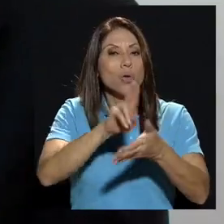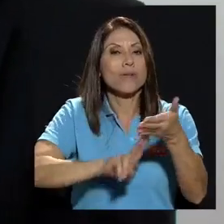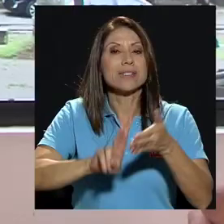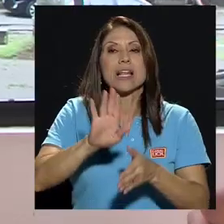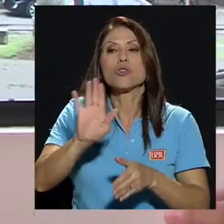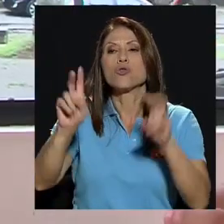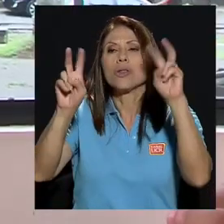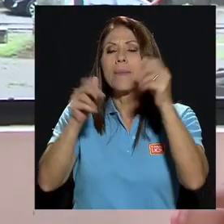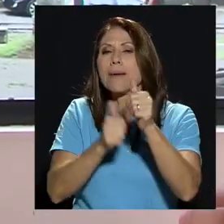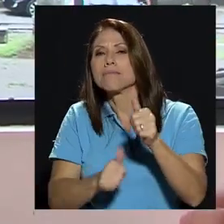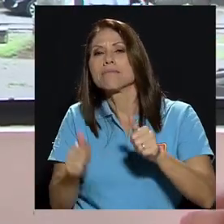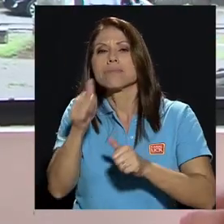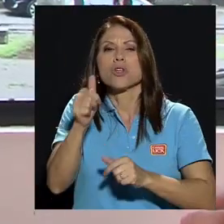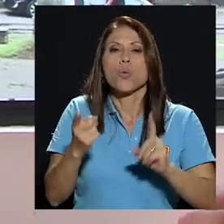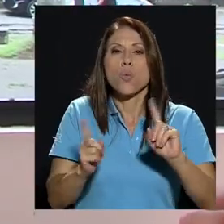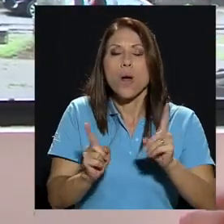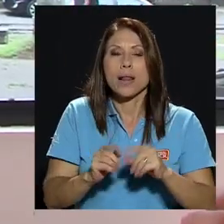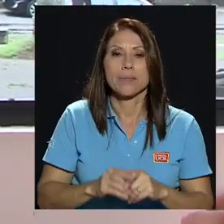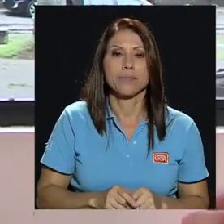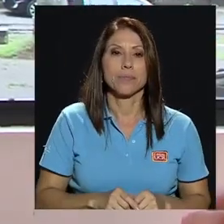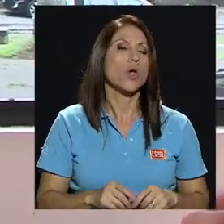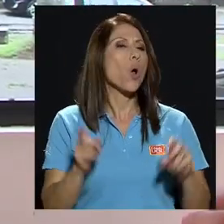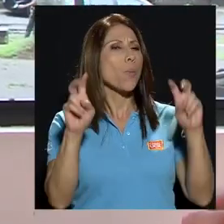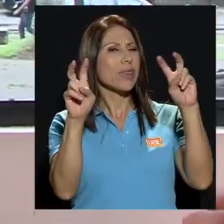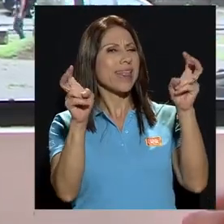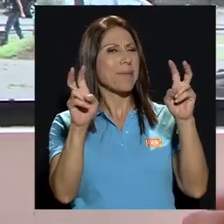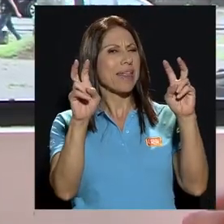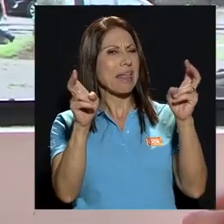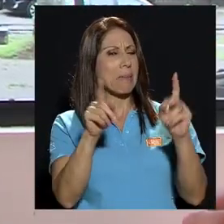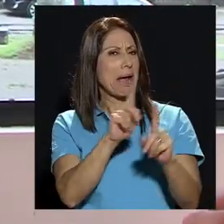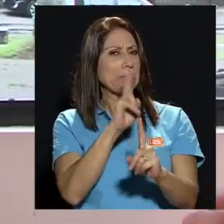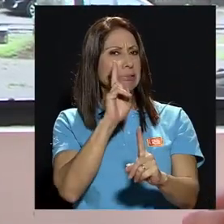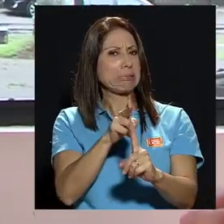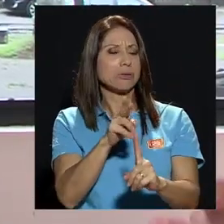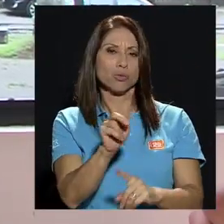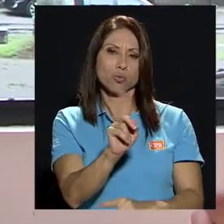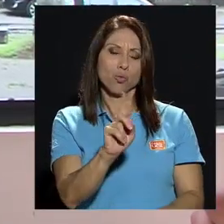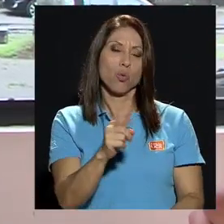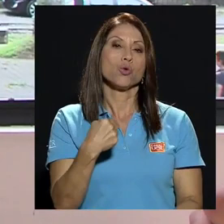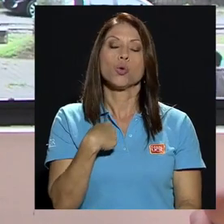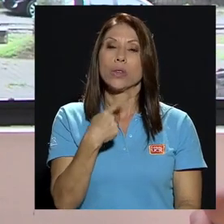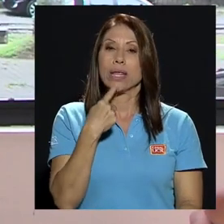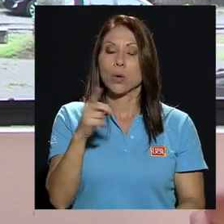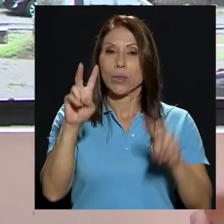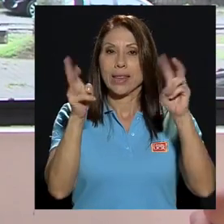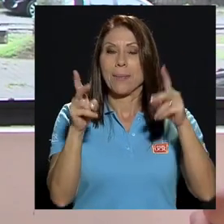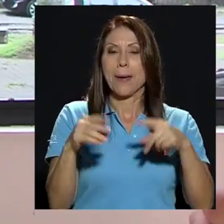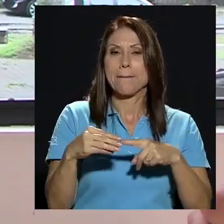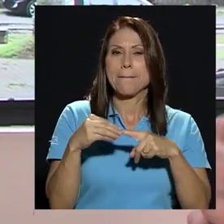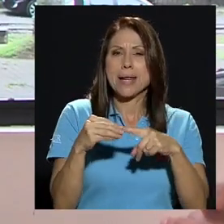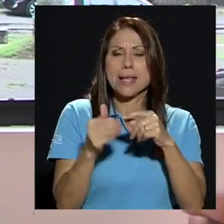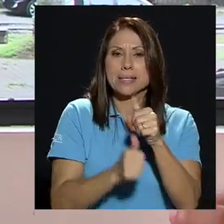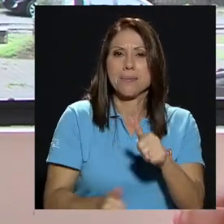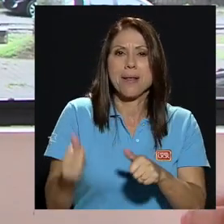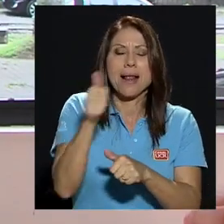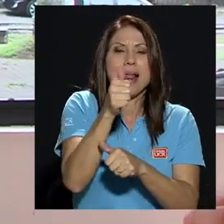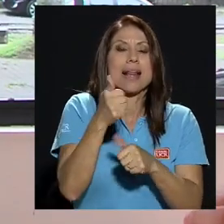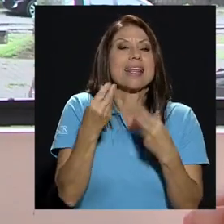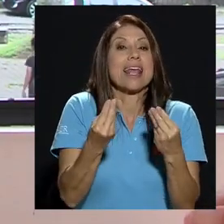urgente atender bueno como tema tema yo digo que la prioridad es la integración la